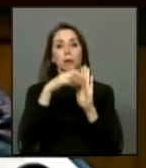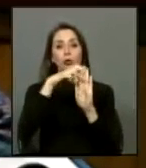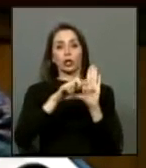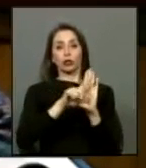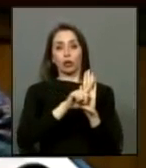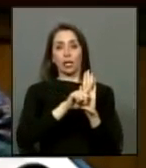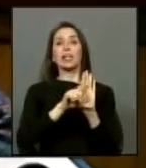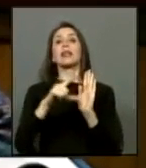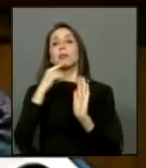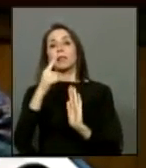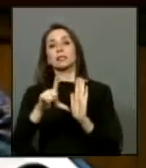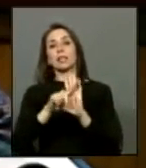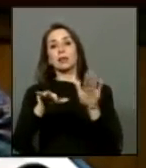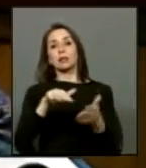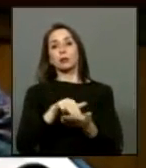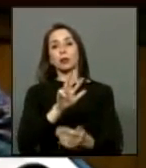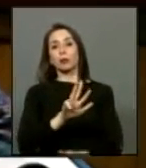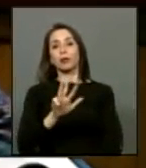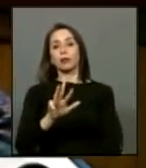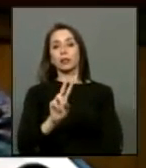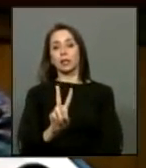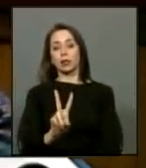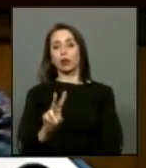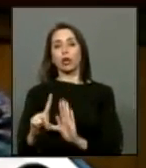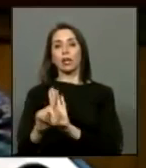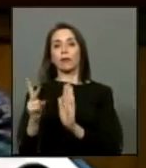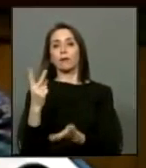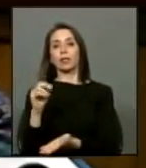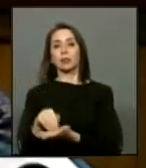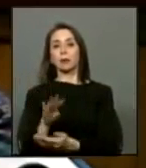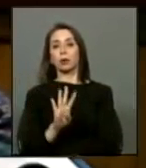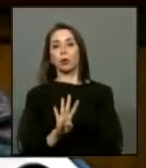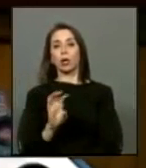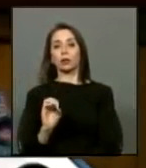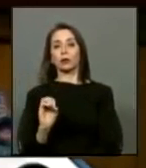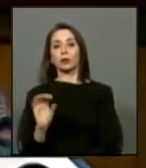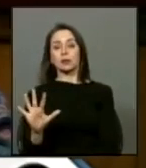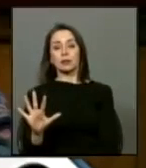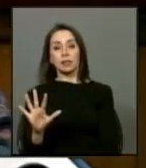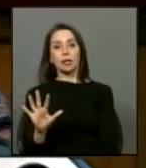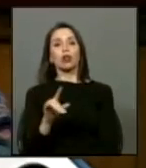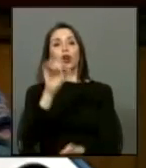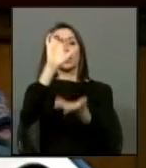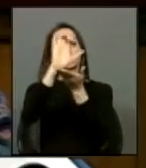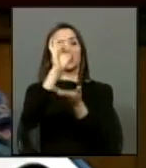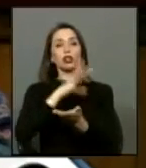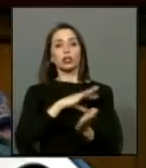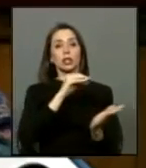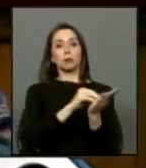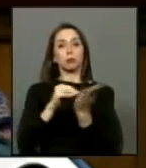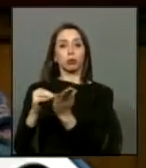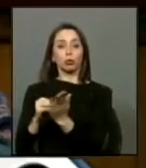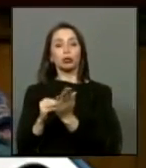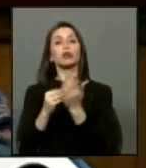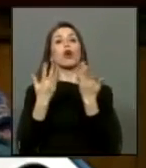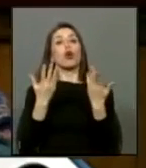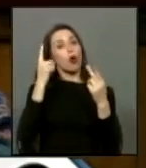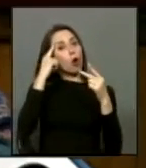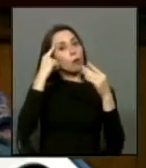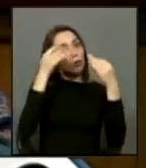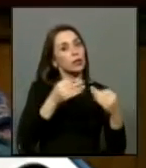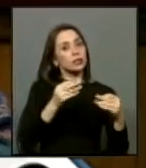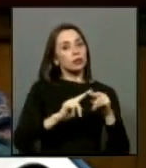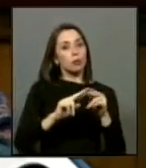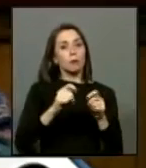mediante las leyes número 19.992 y número 20.405, el Estado de Chile consagró diversas medidas de reparación